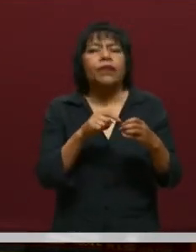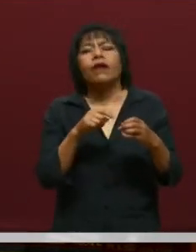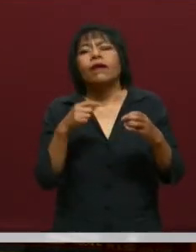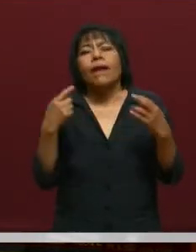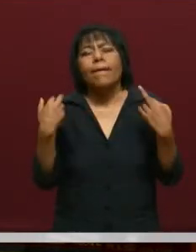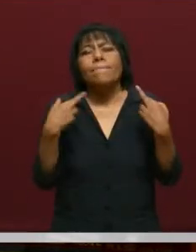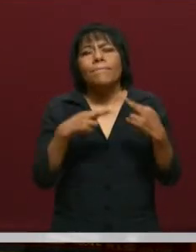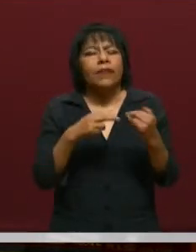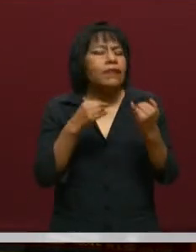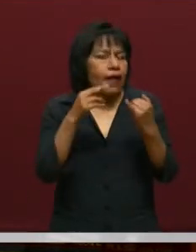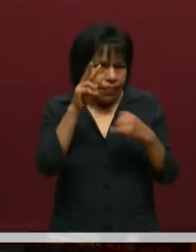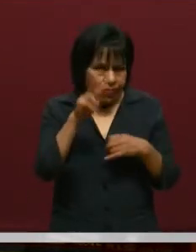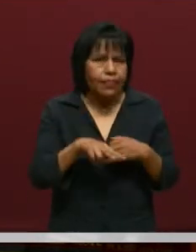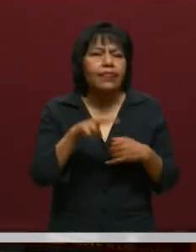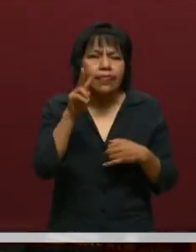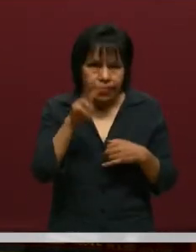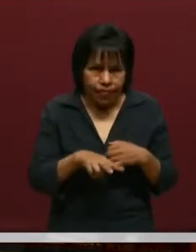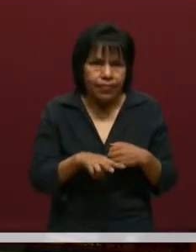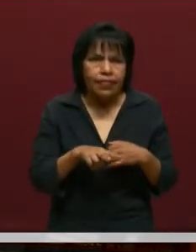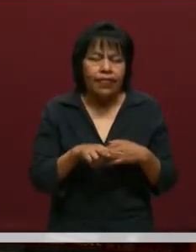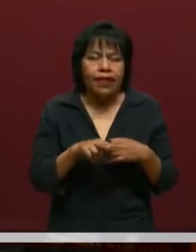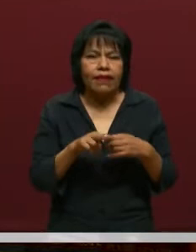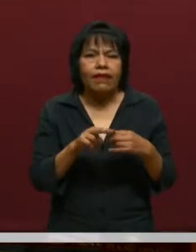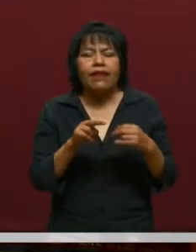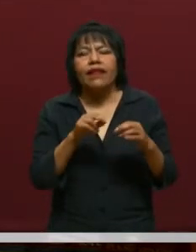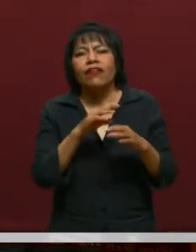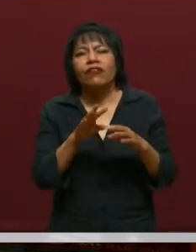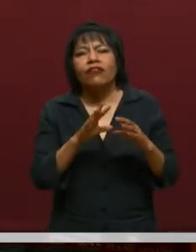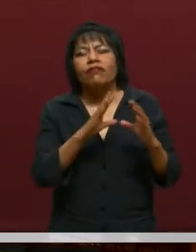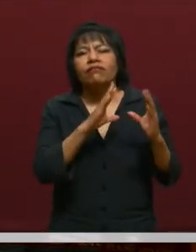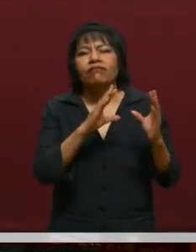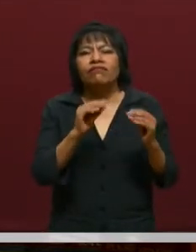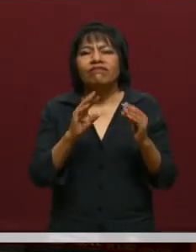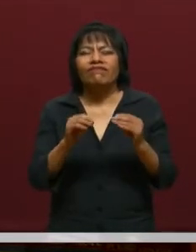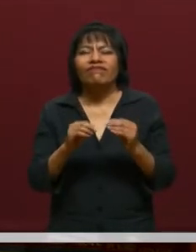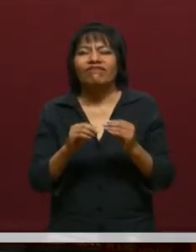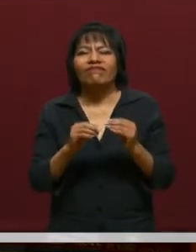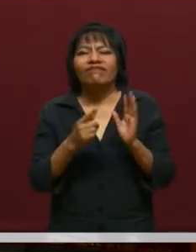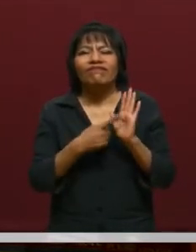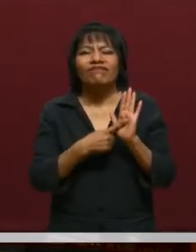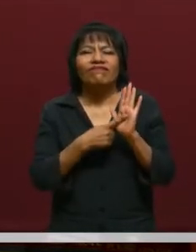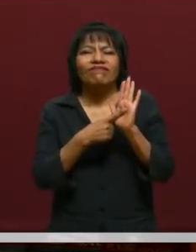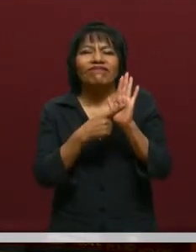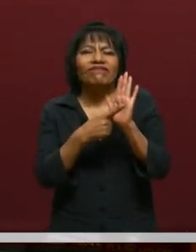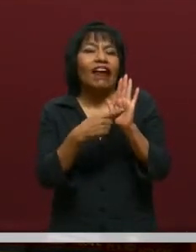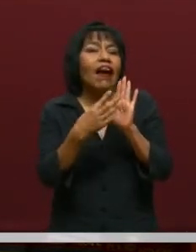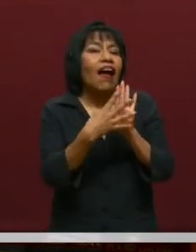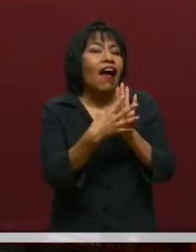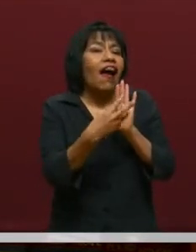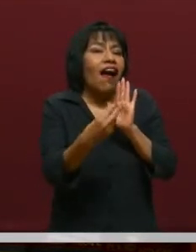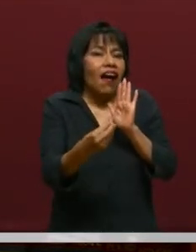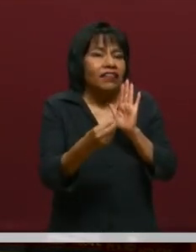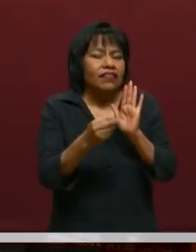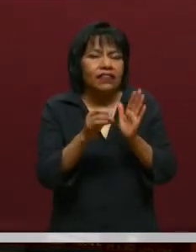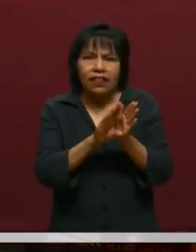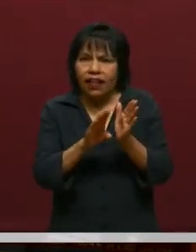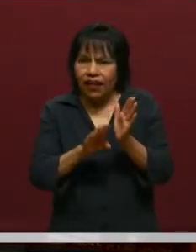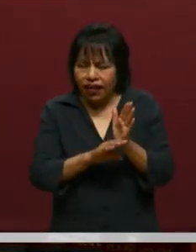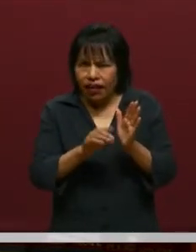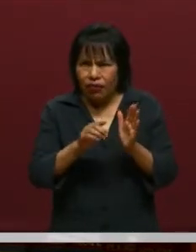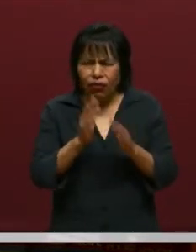forman de manera importante a los jóvenes, son los que les modelan lo que queremos que sean ellos como profesionistas,